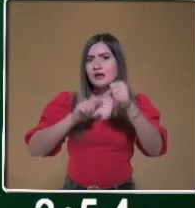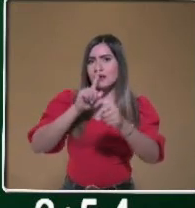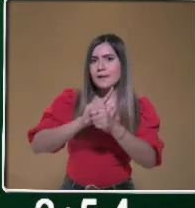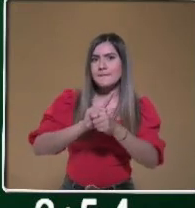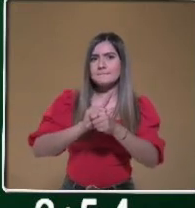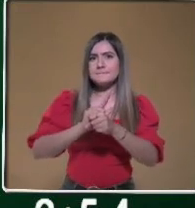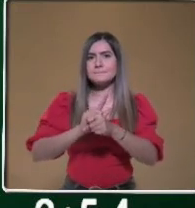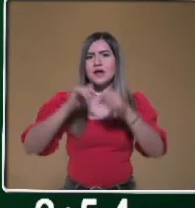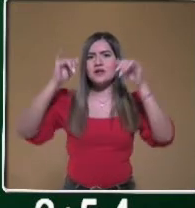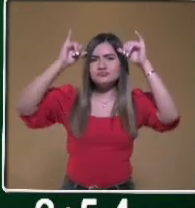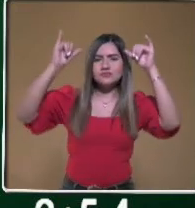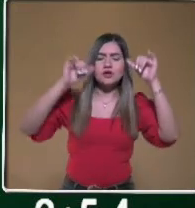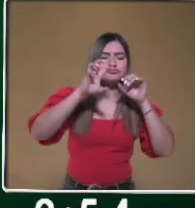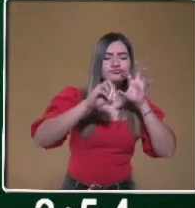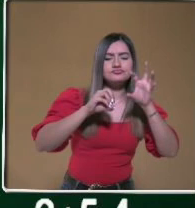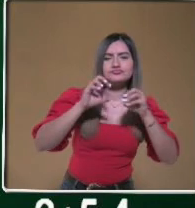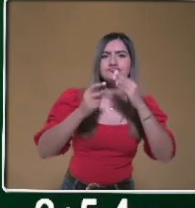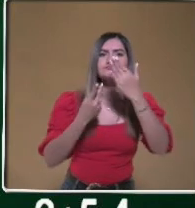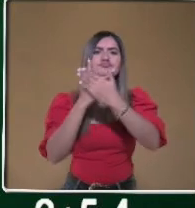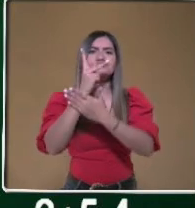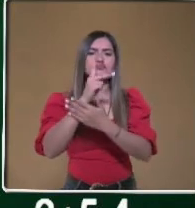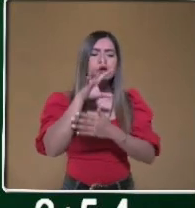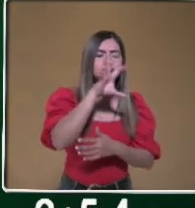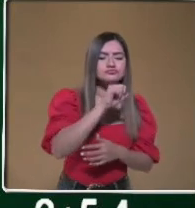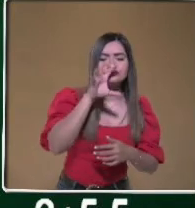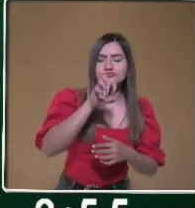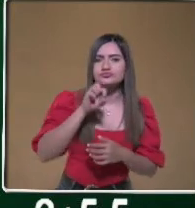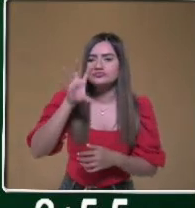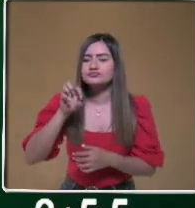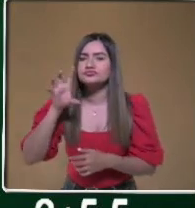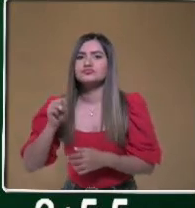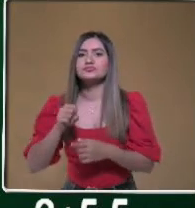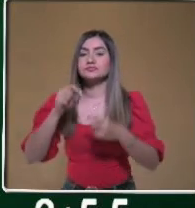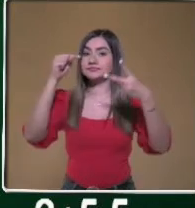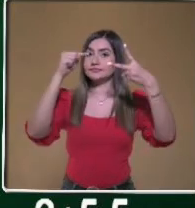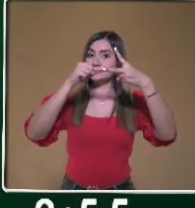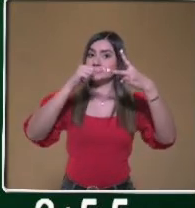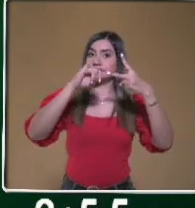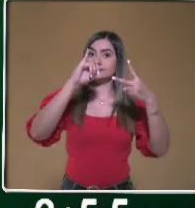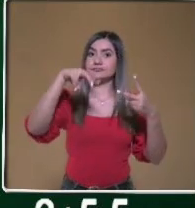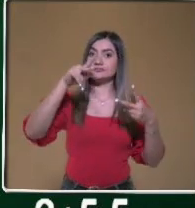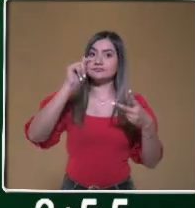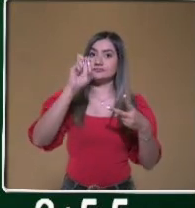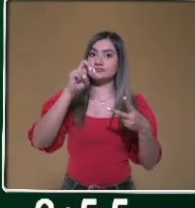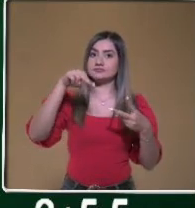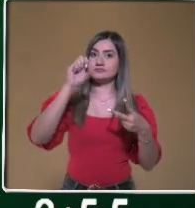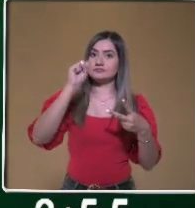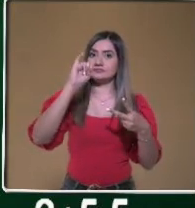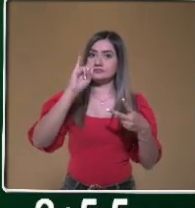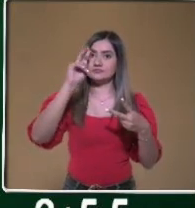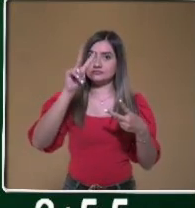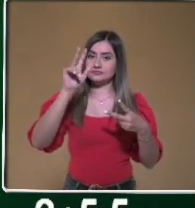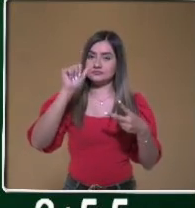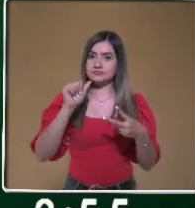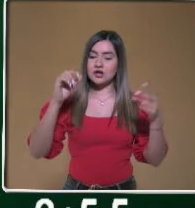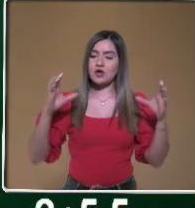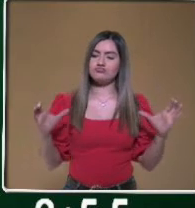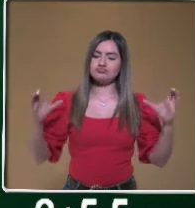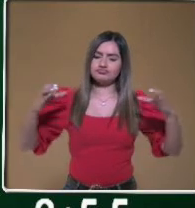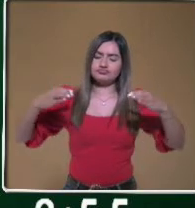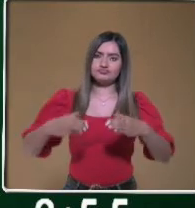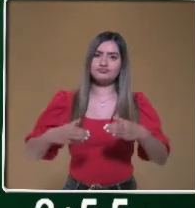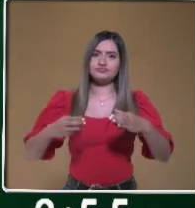libremente. Y tenemos la intensiva. En este tipo de ganadería